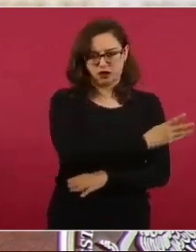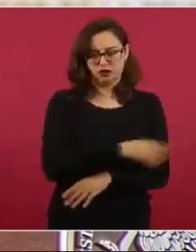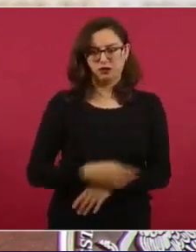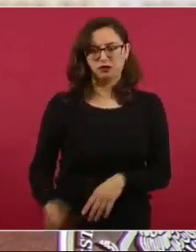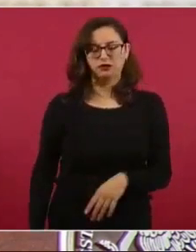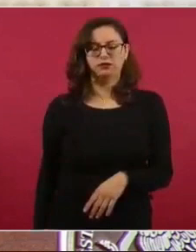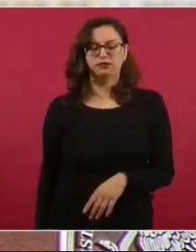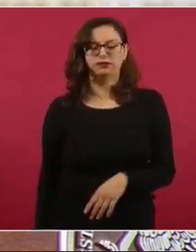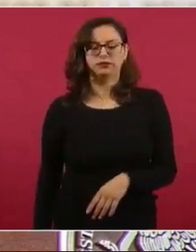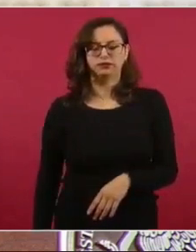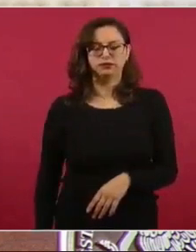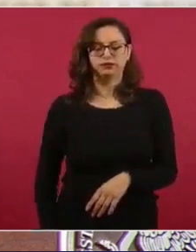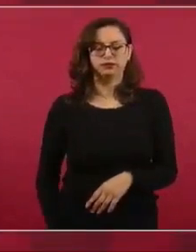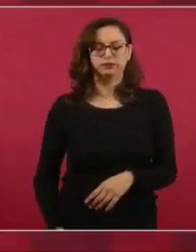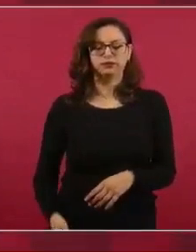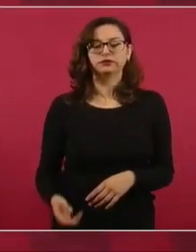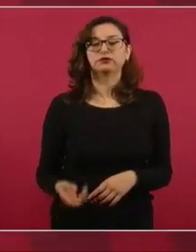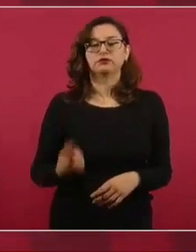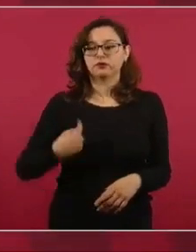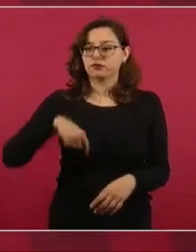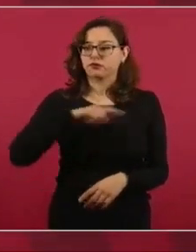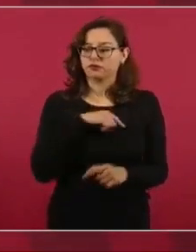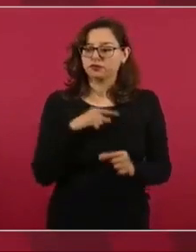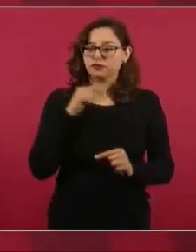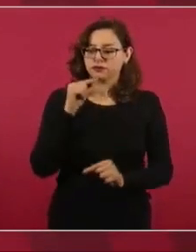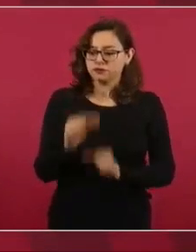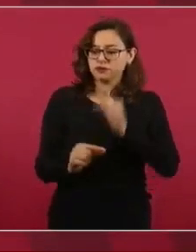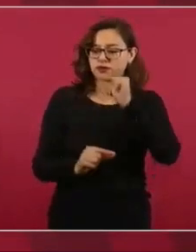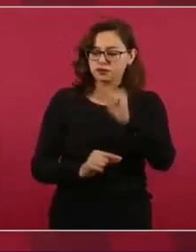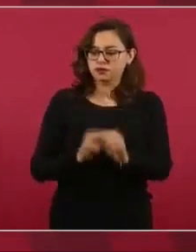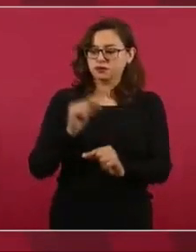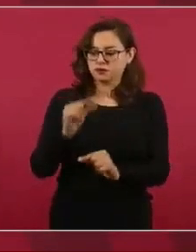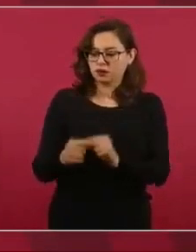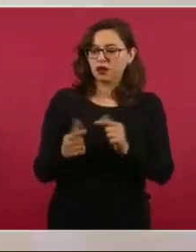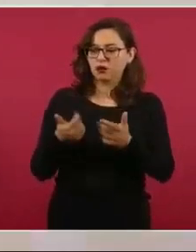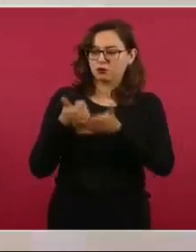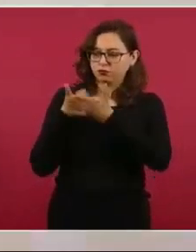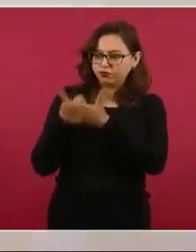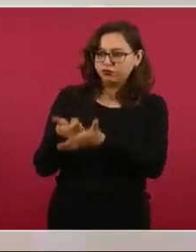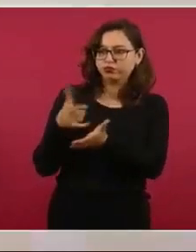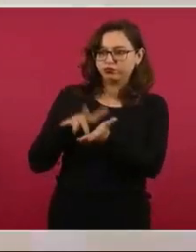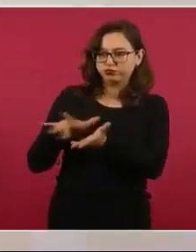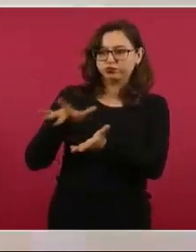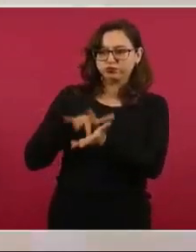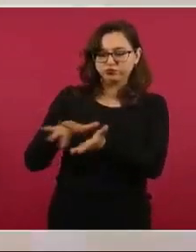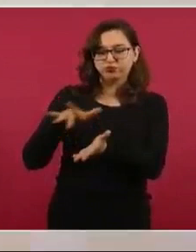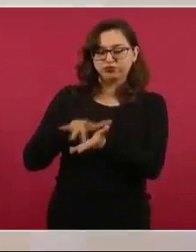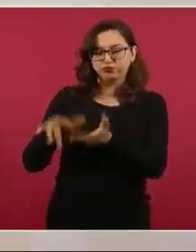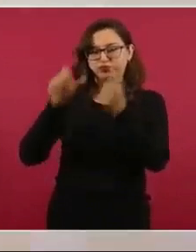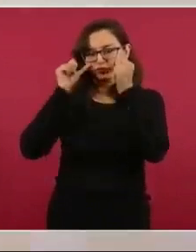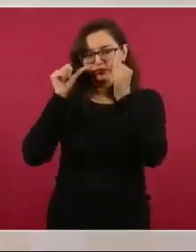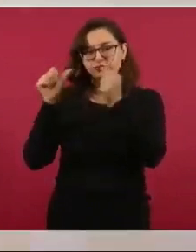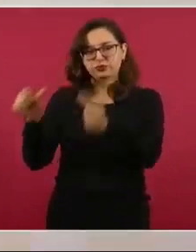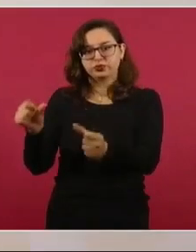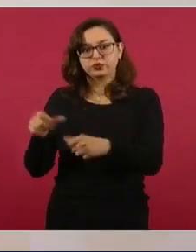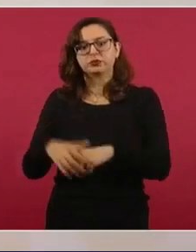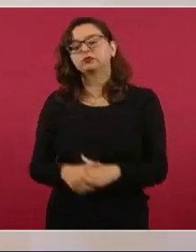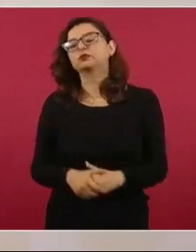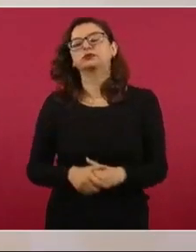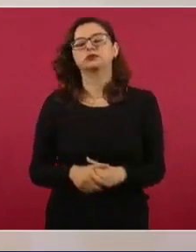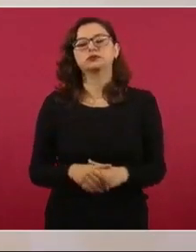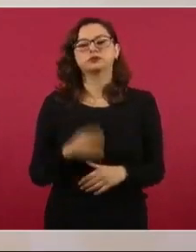atendiéndolos y lo vamos a seguir haciendo. Le voy a pedir al